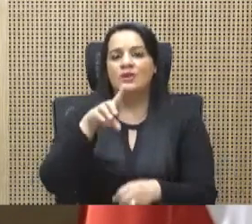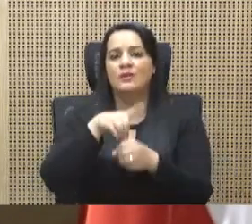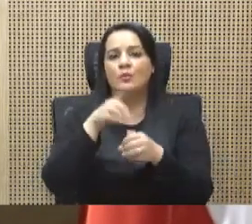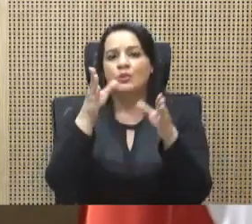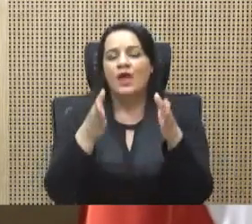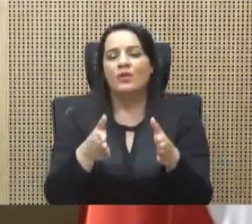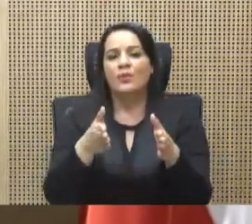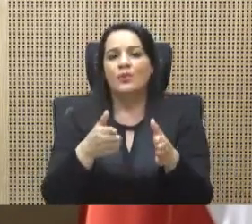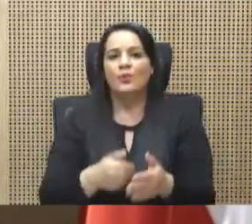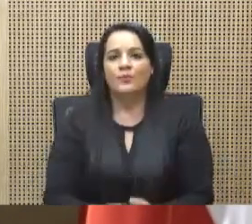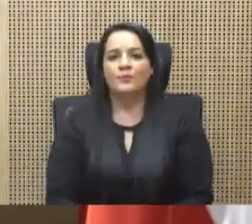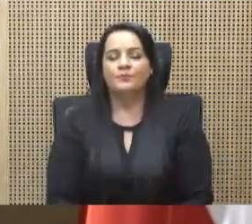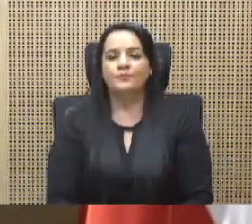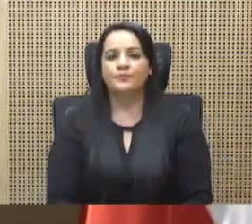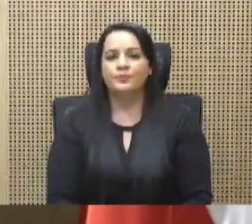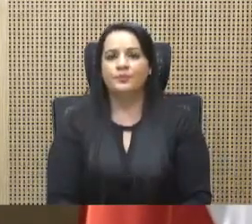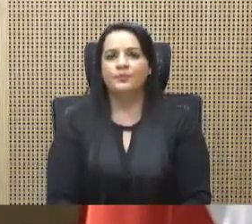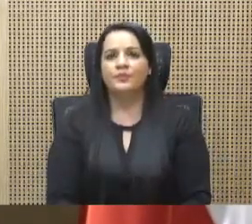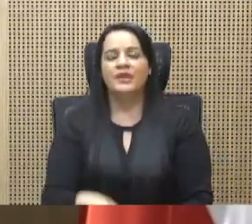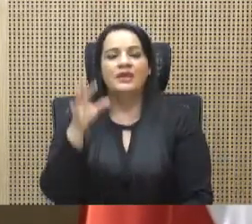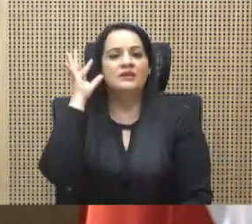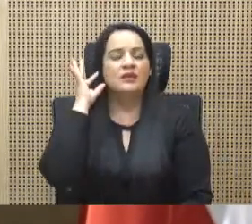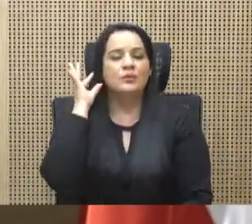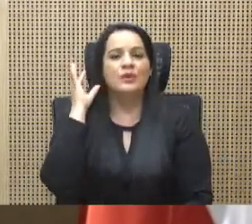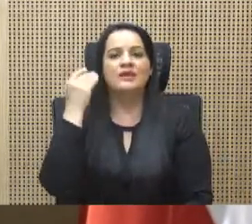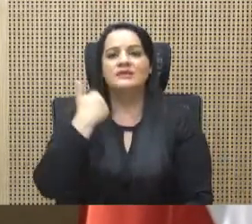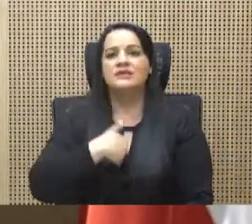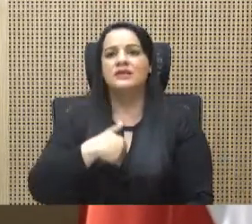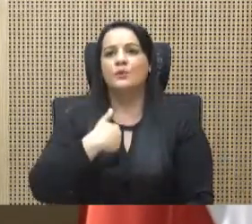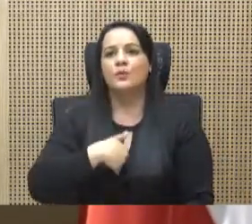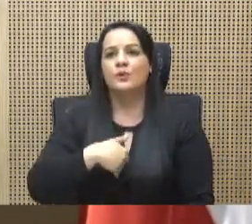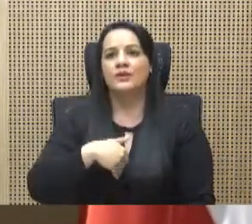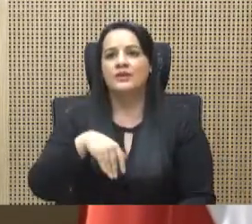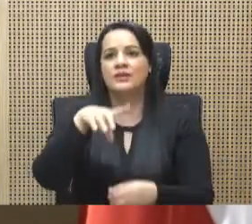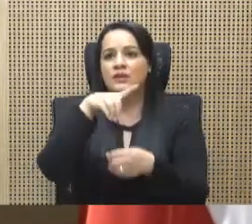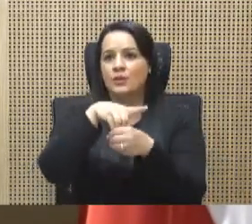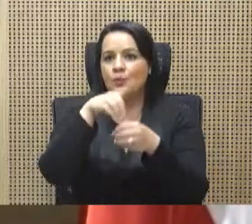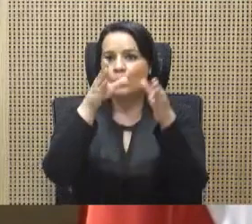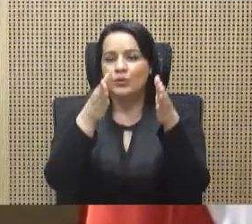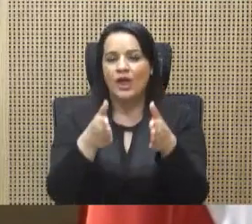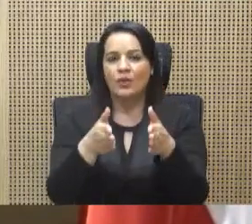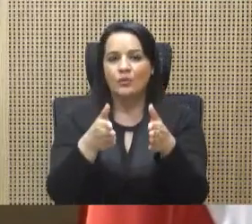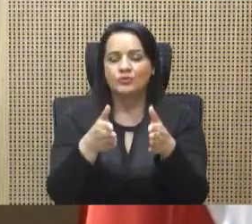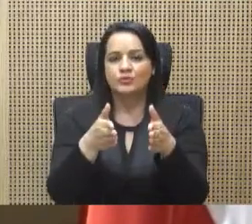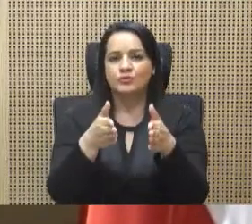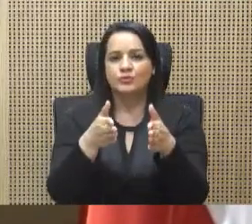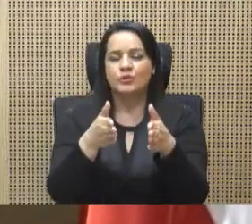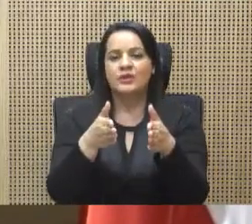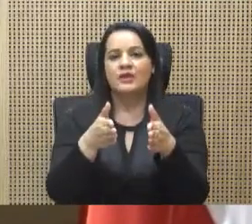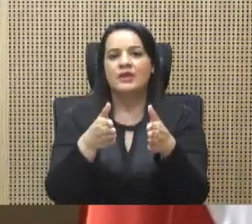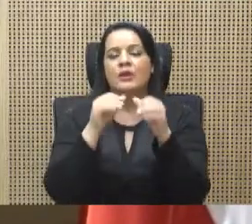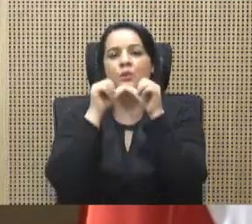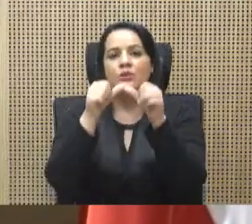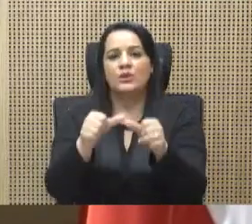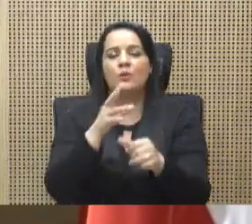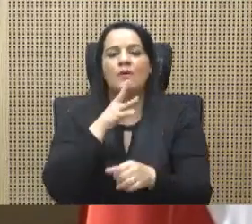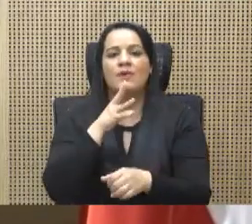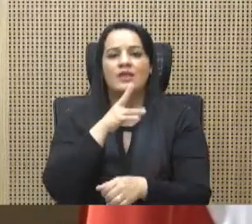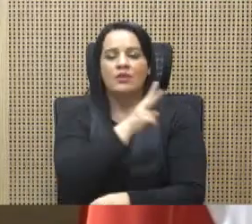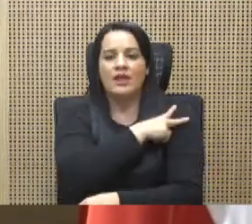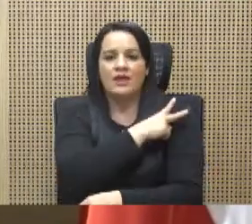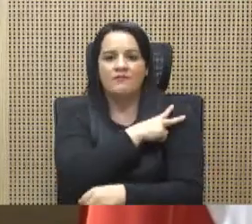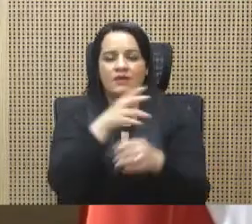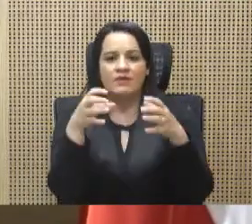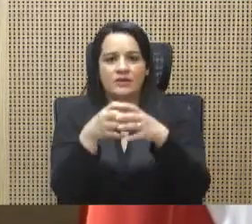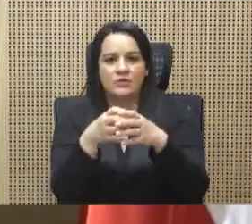Señoras diputadas y señores diputados, tiene la palabra el jefe de fracción del Partido Liberal